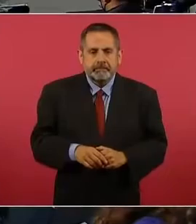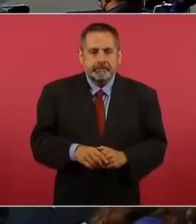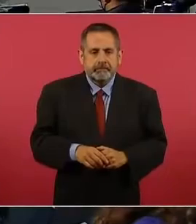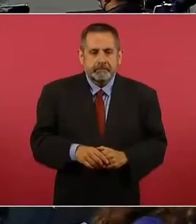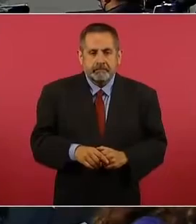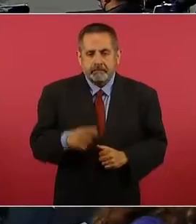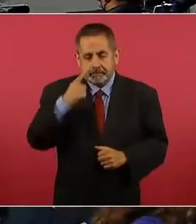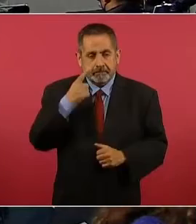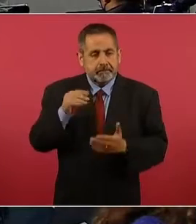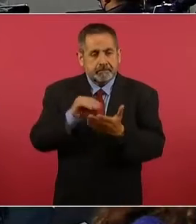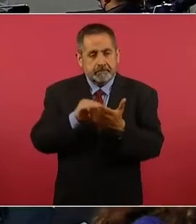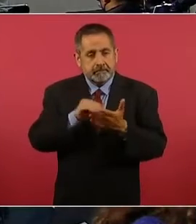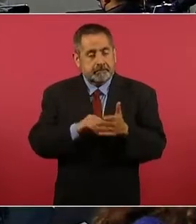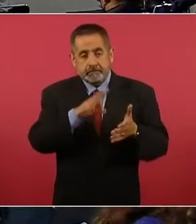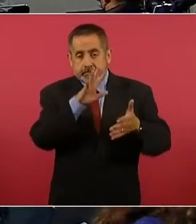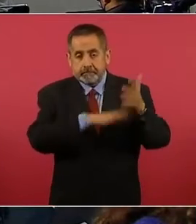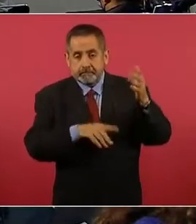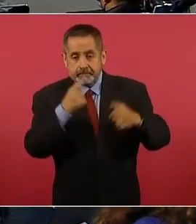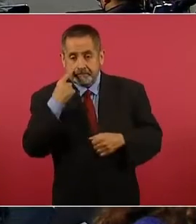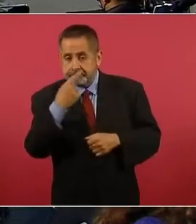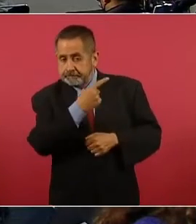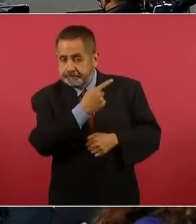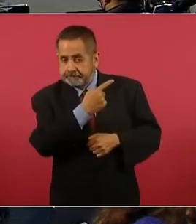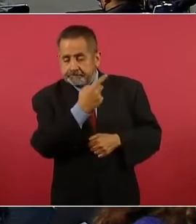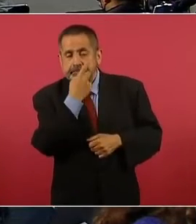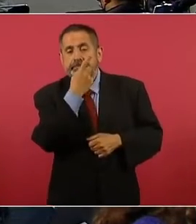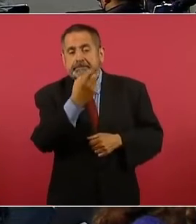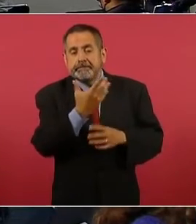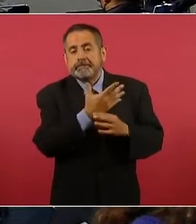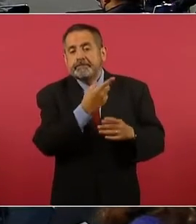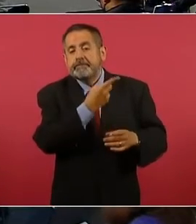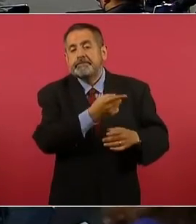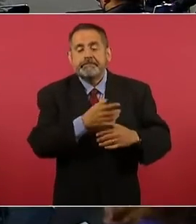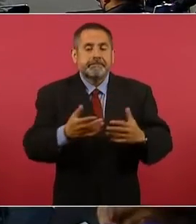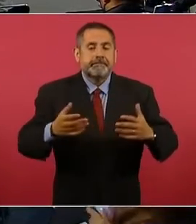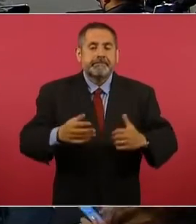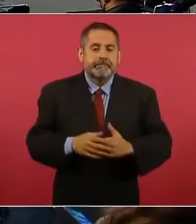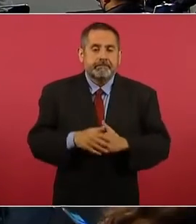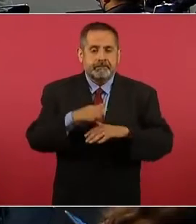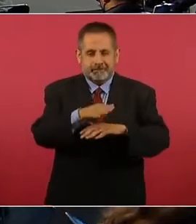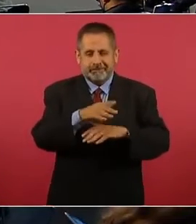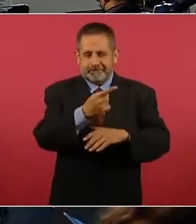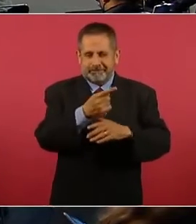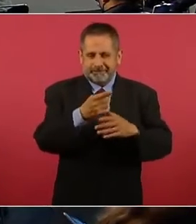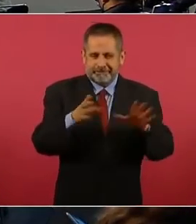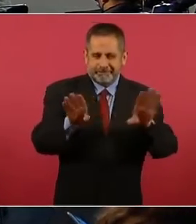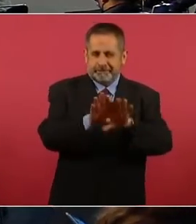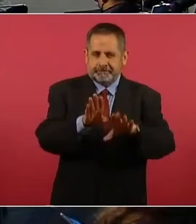pero todavía miren lo que dice sobre esto del bloqueo.